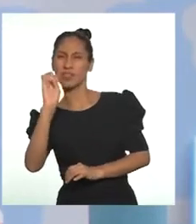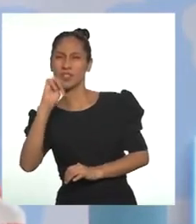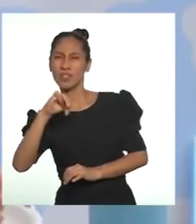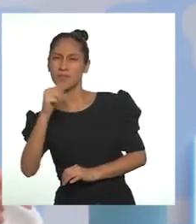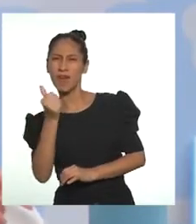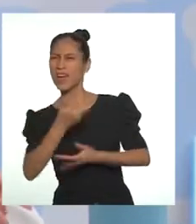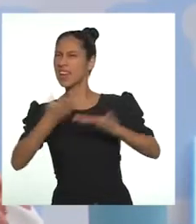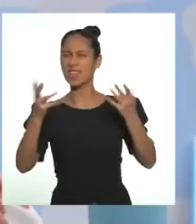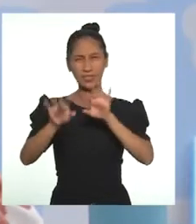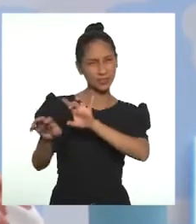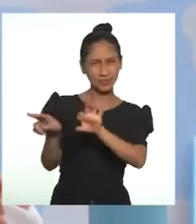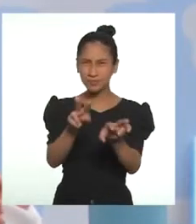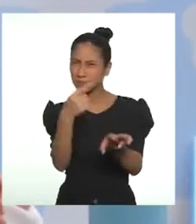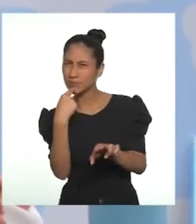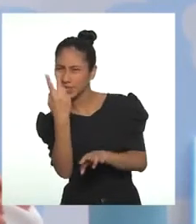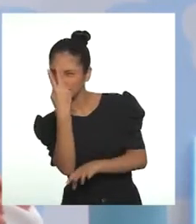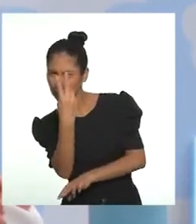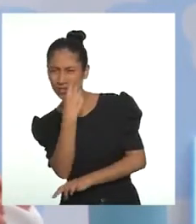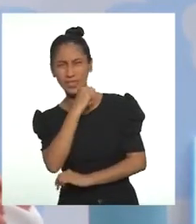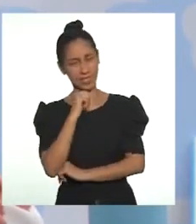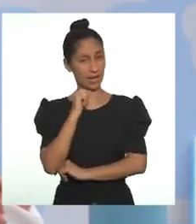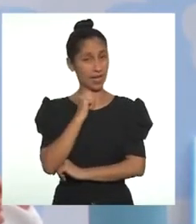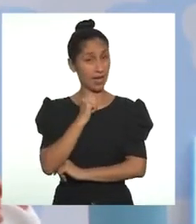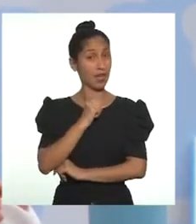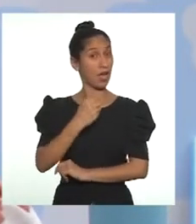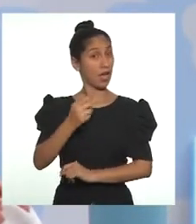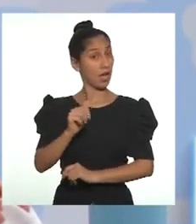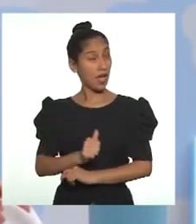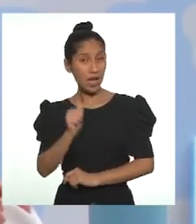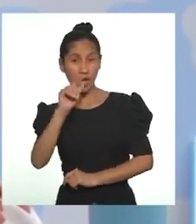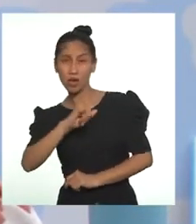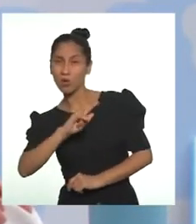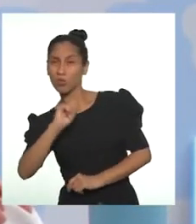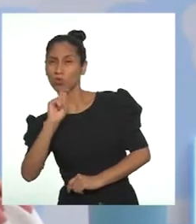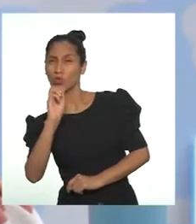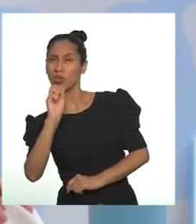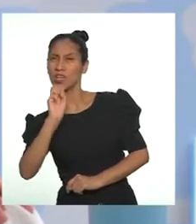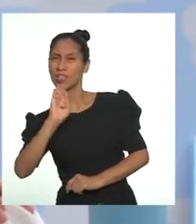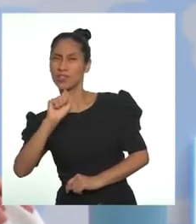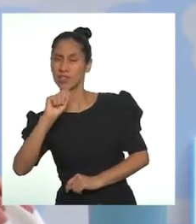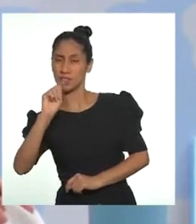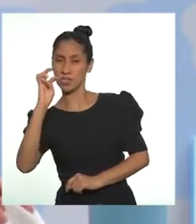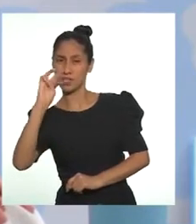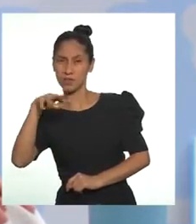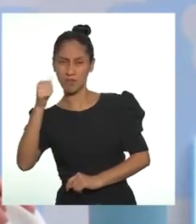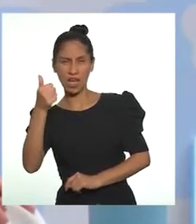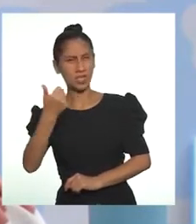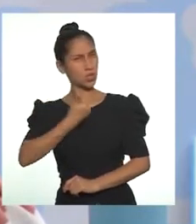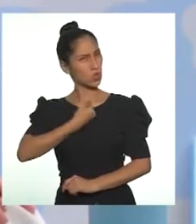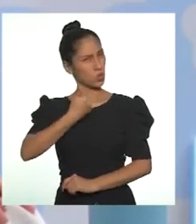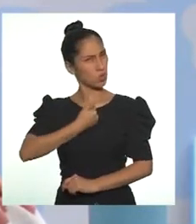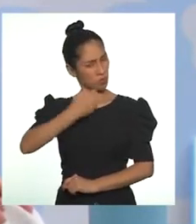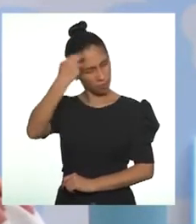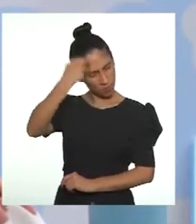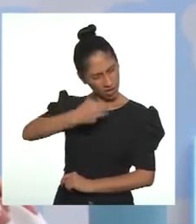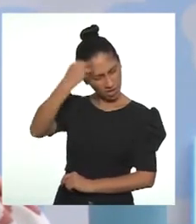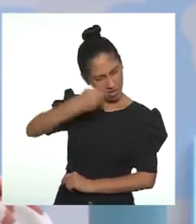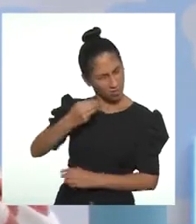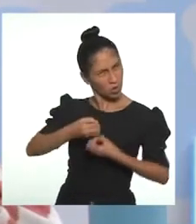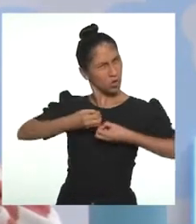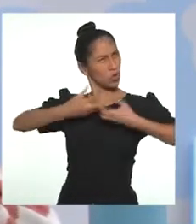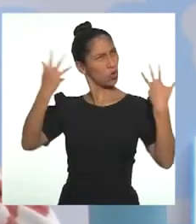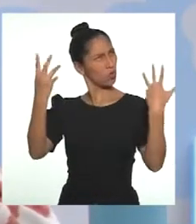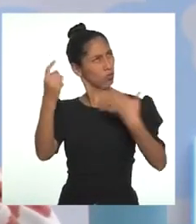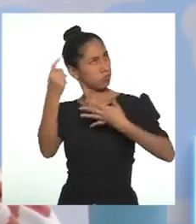Aquí dice que la autoestima es la percepción que tenemos de nosotras y nosotros mismos. ¿Ya?